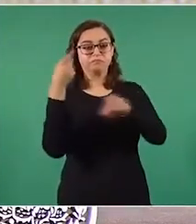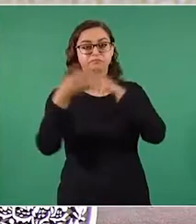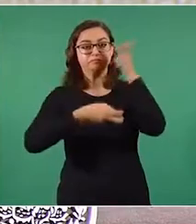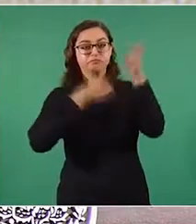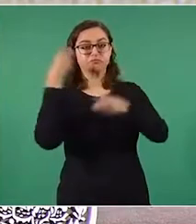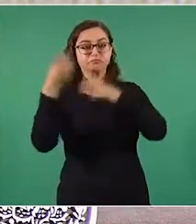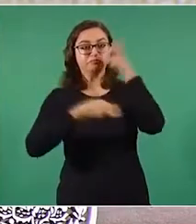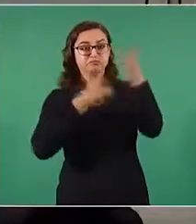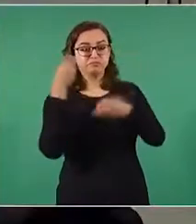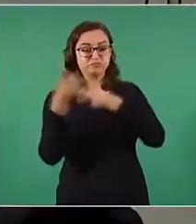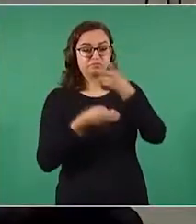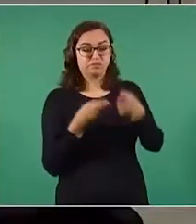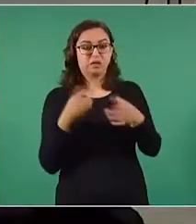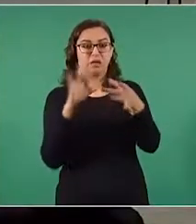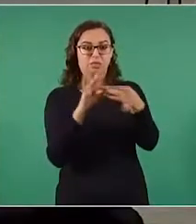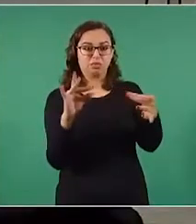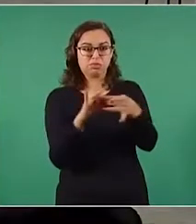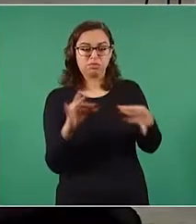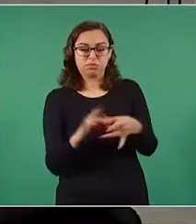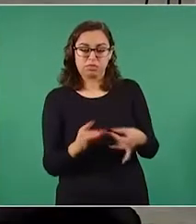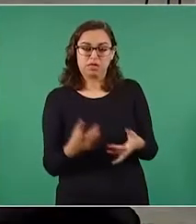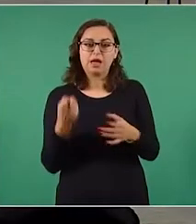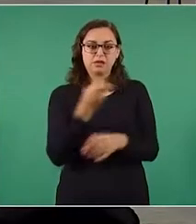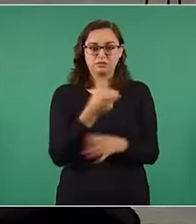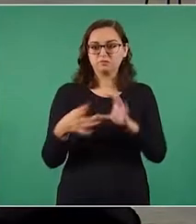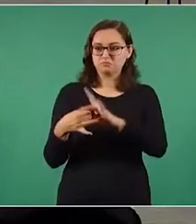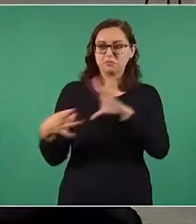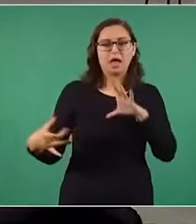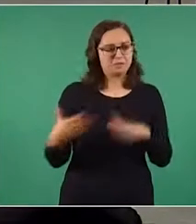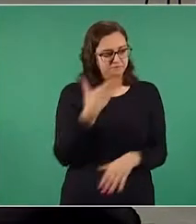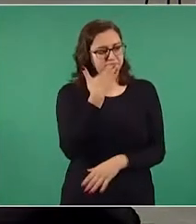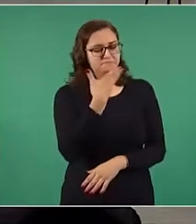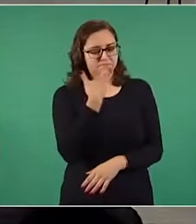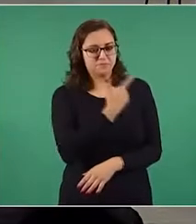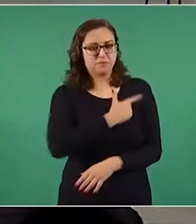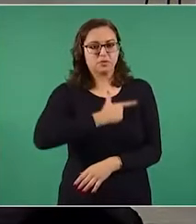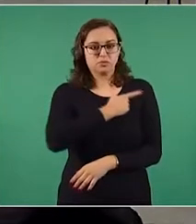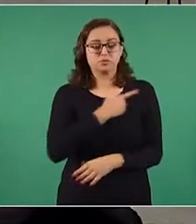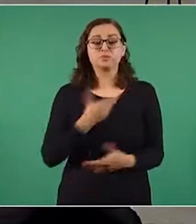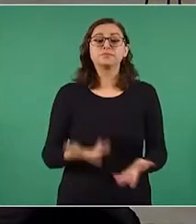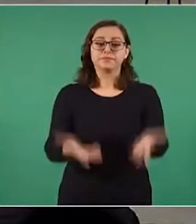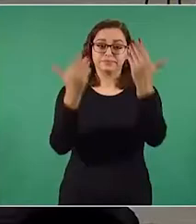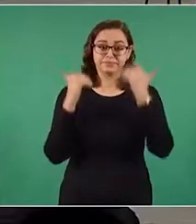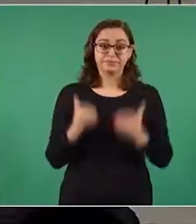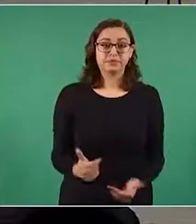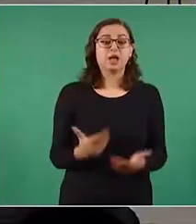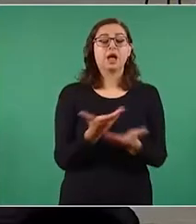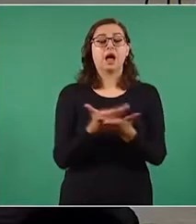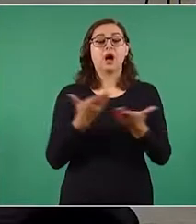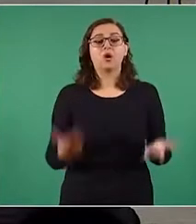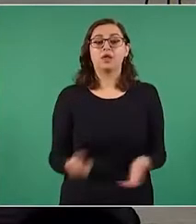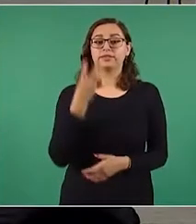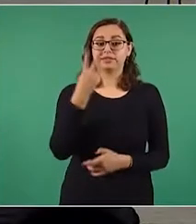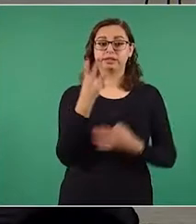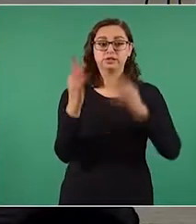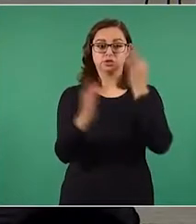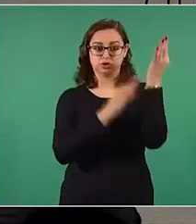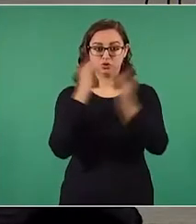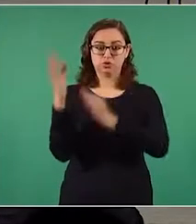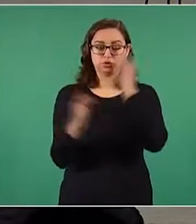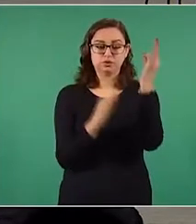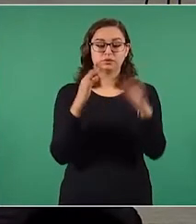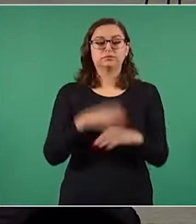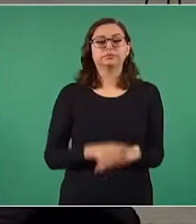nuestra introducción, ahora vamos a pasar con las tres noticias que traemos el día de hoy. La primera, legislador